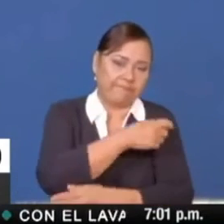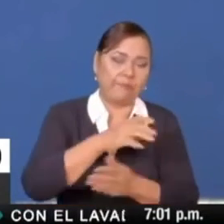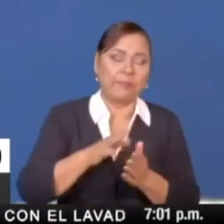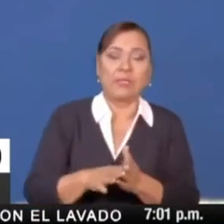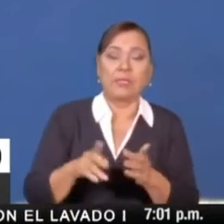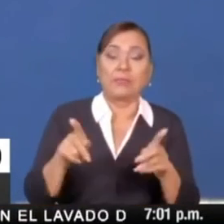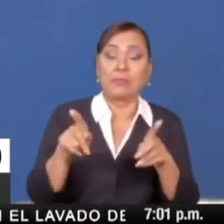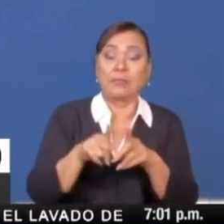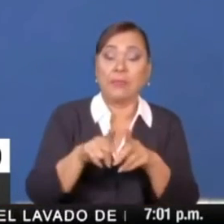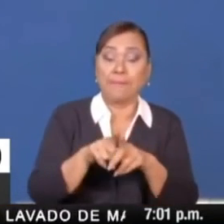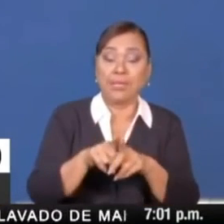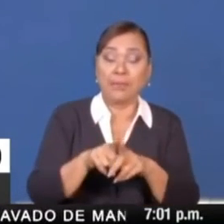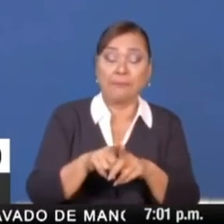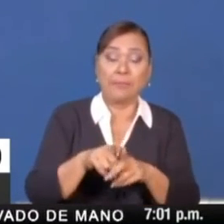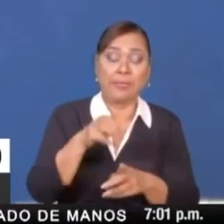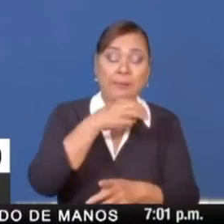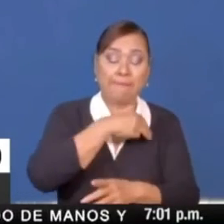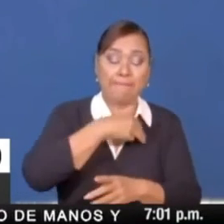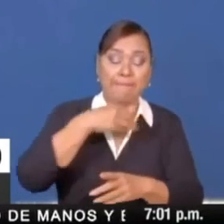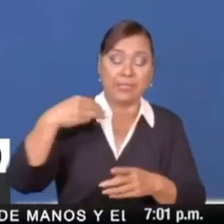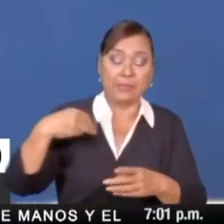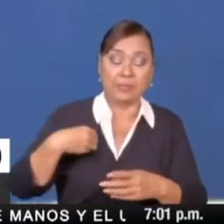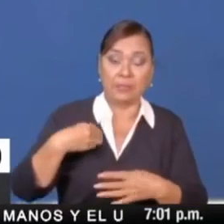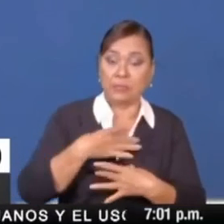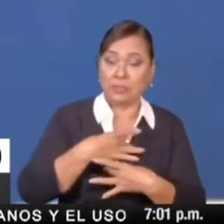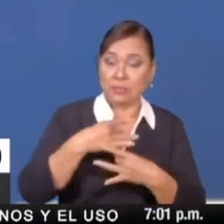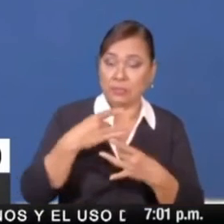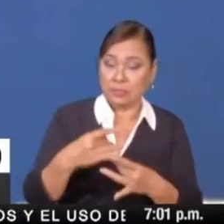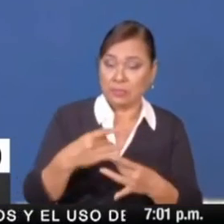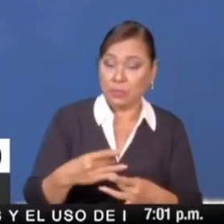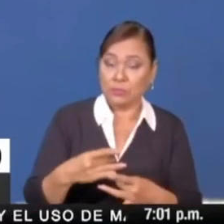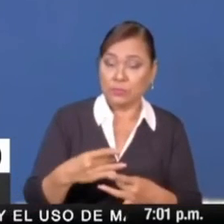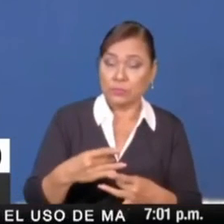el ministerio de salud y la caja del seguro social.